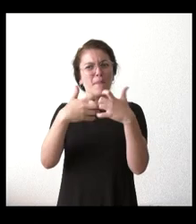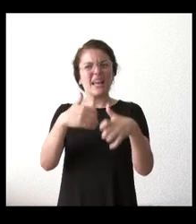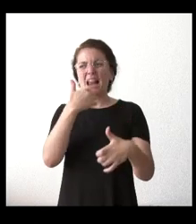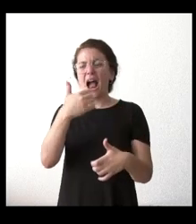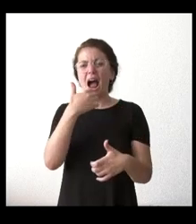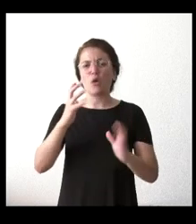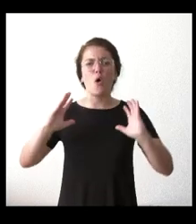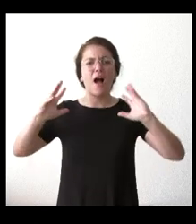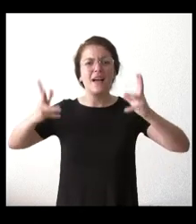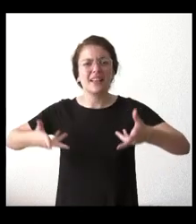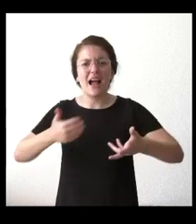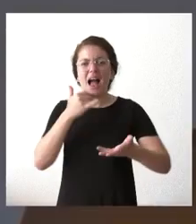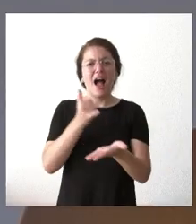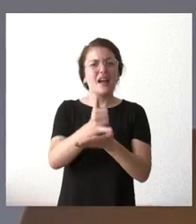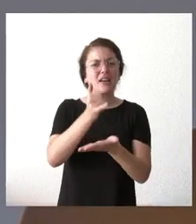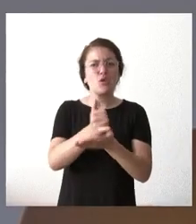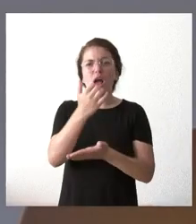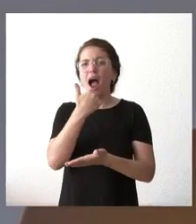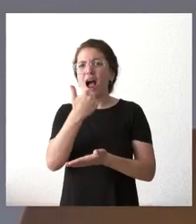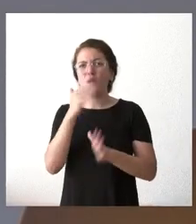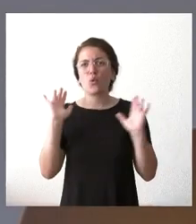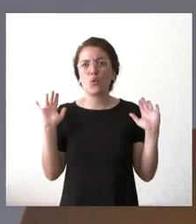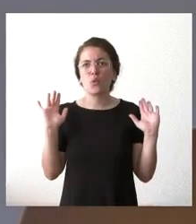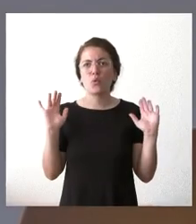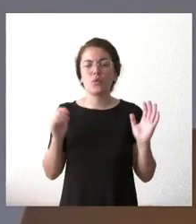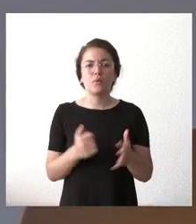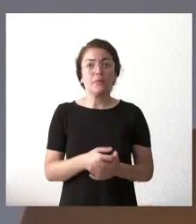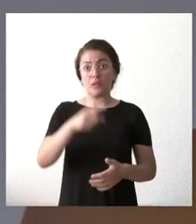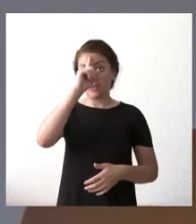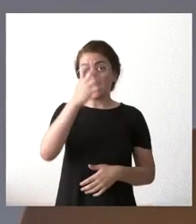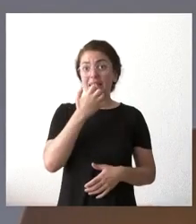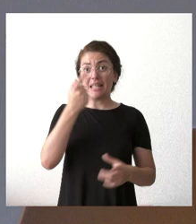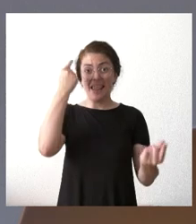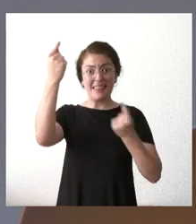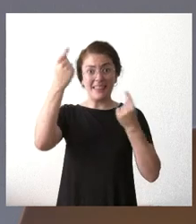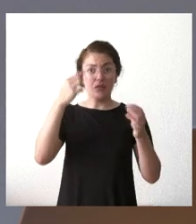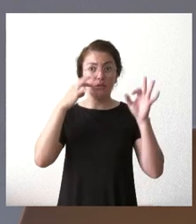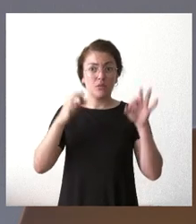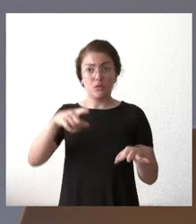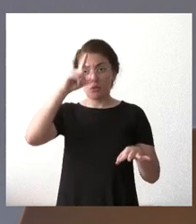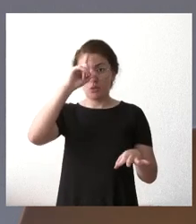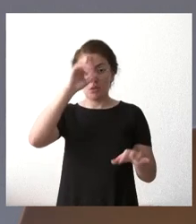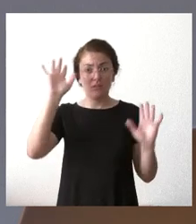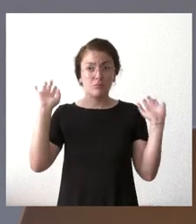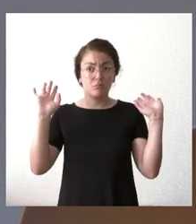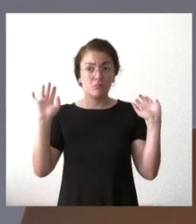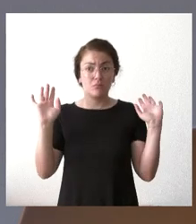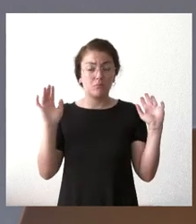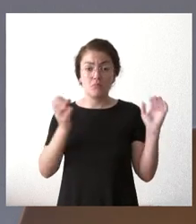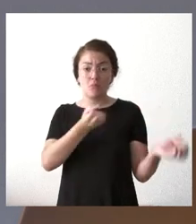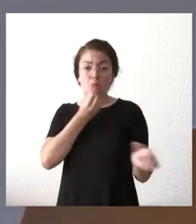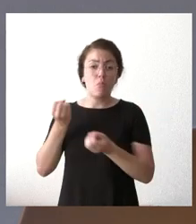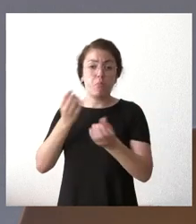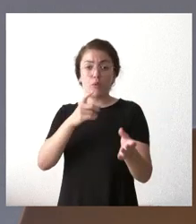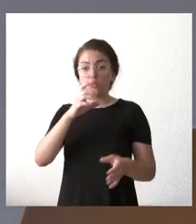no sé exactamente de tipo agrícola. pues no puedo dar, no puedo informar de aquello que no tengo unos datos precisos, exactos, ni precisos ni imprecisos. No tengo datos